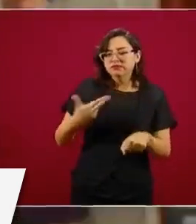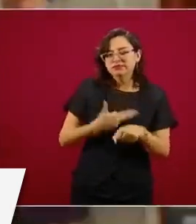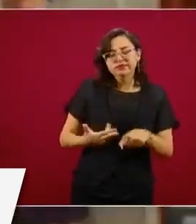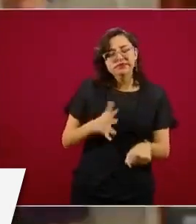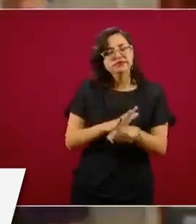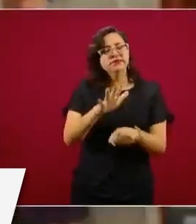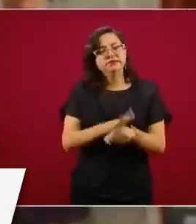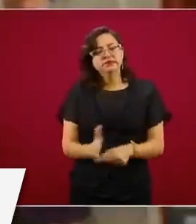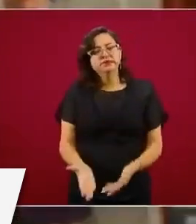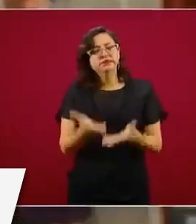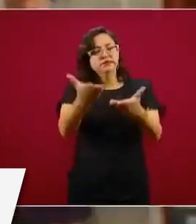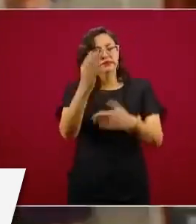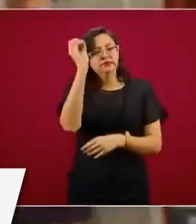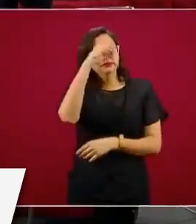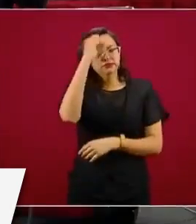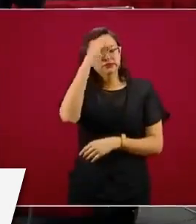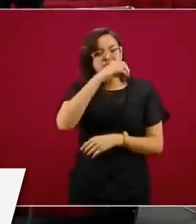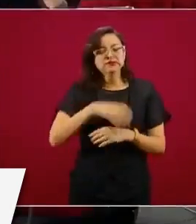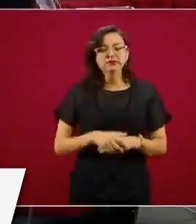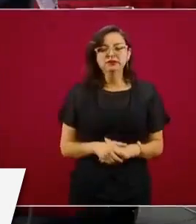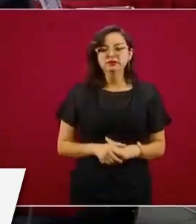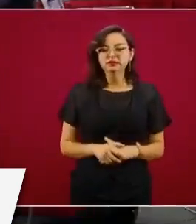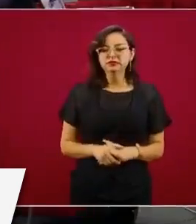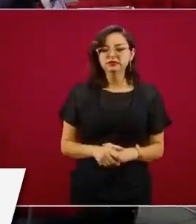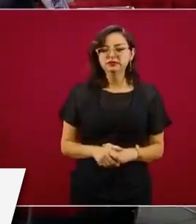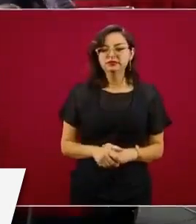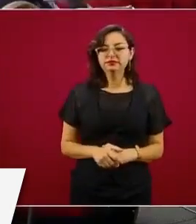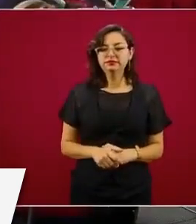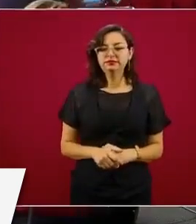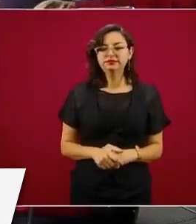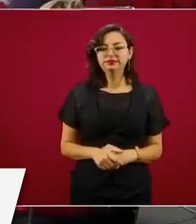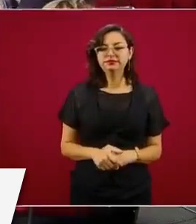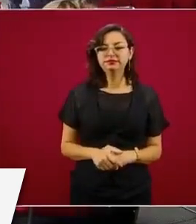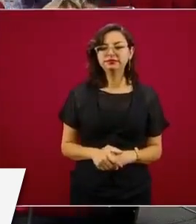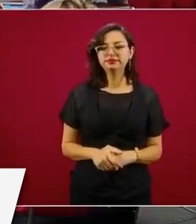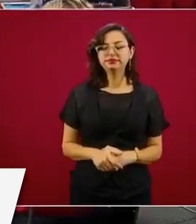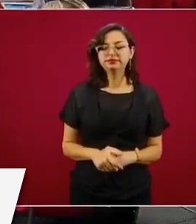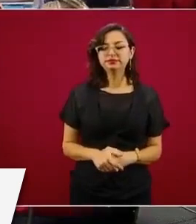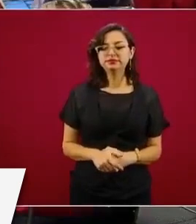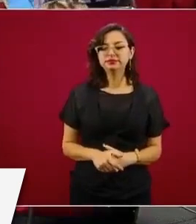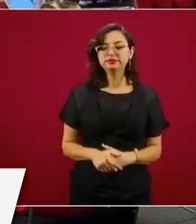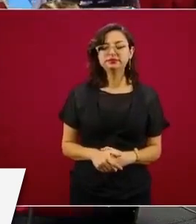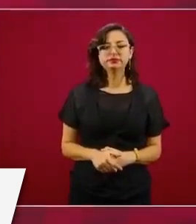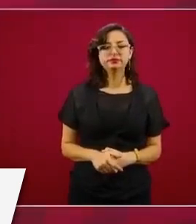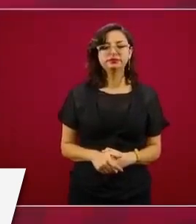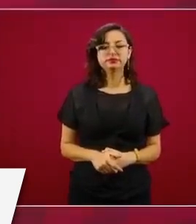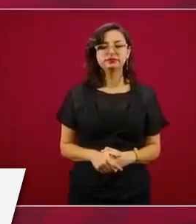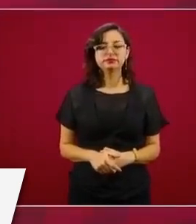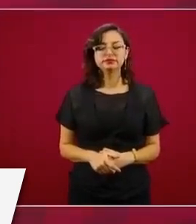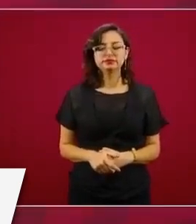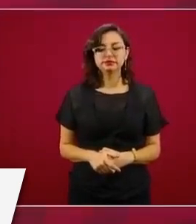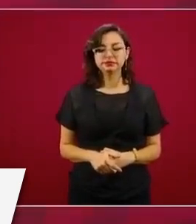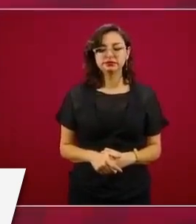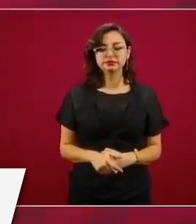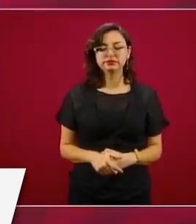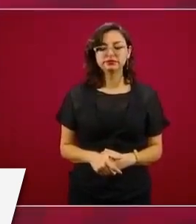nos puede comentar respecto al tema? Bueno, primero estamos atendiendo